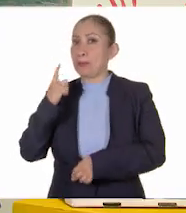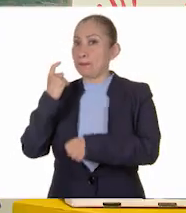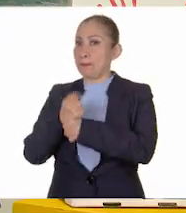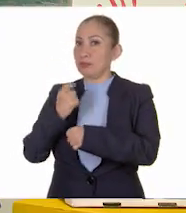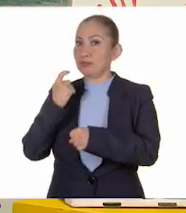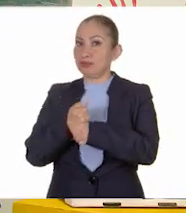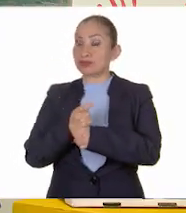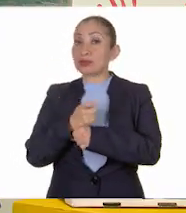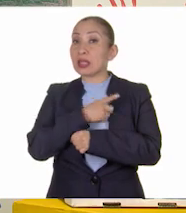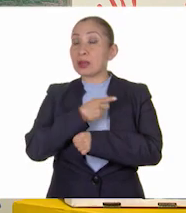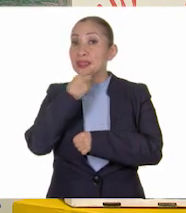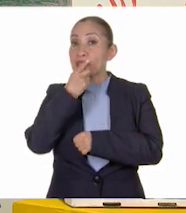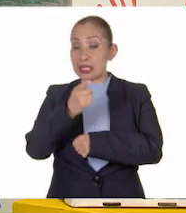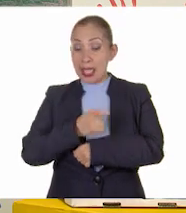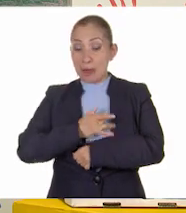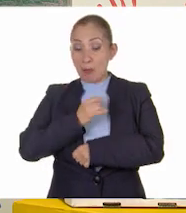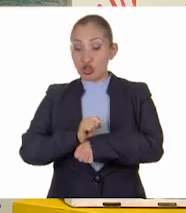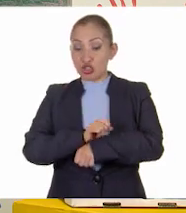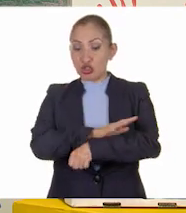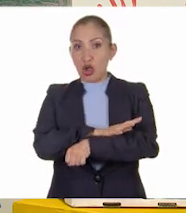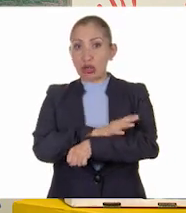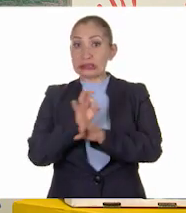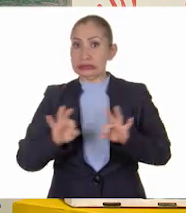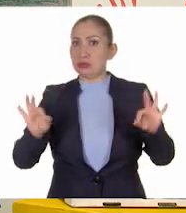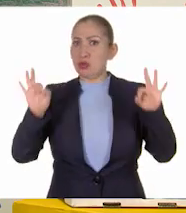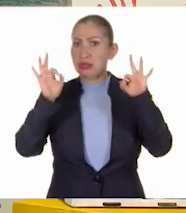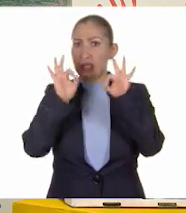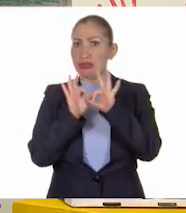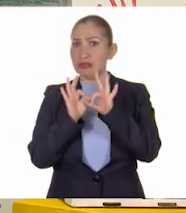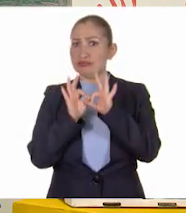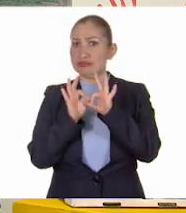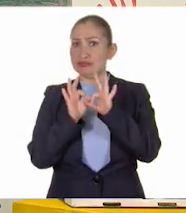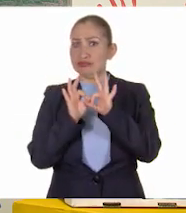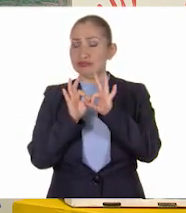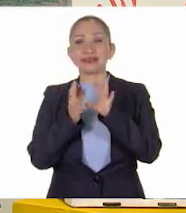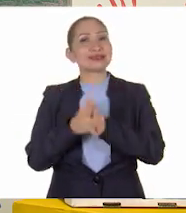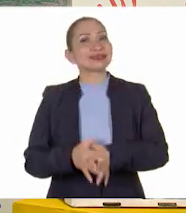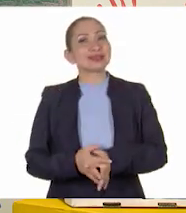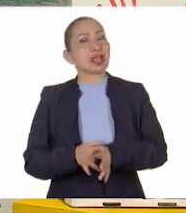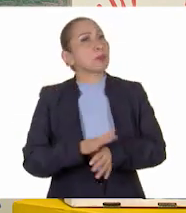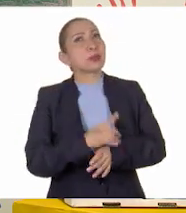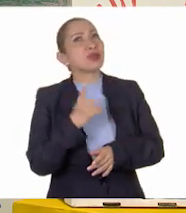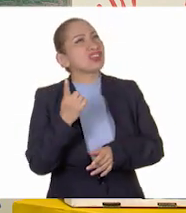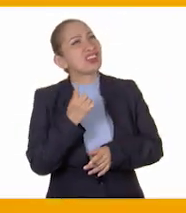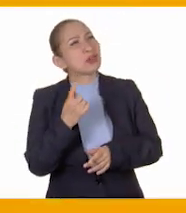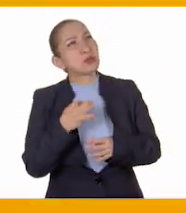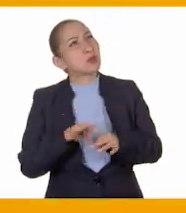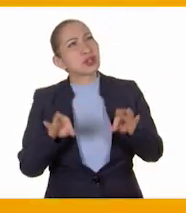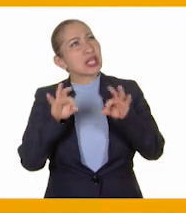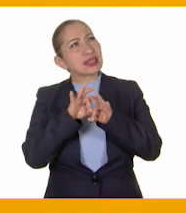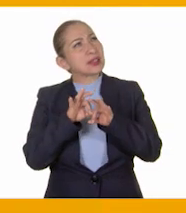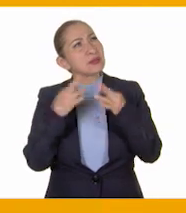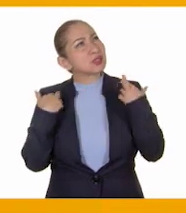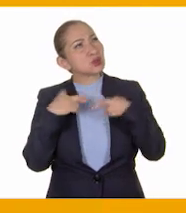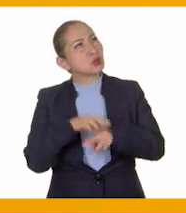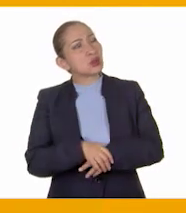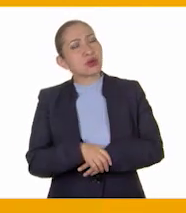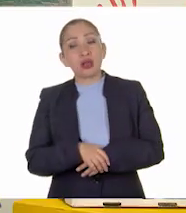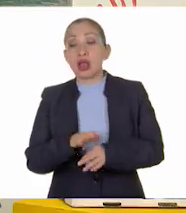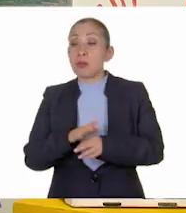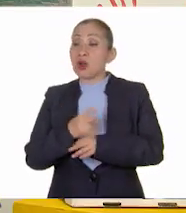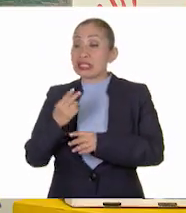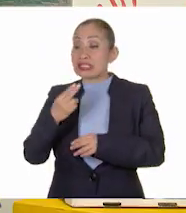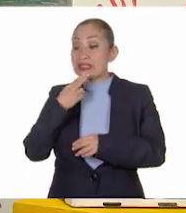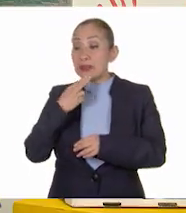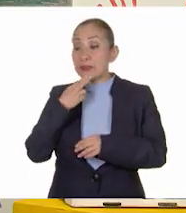que nada hay que mencionar que las emociones son muy importantes. ¿Por qué son importantes, profesor? Porque